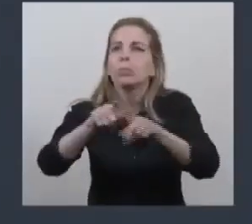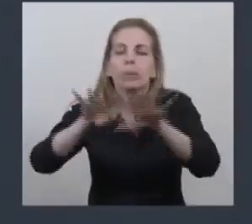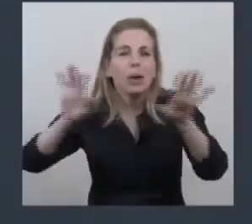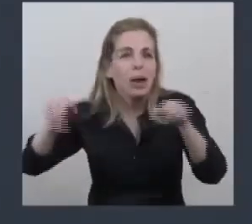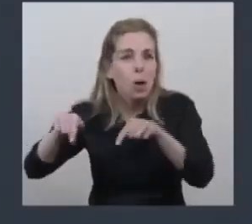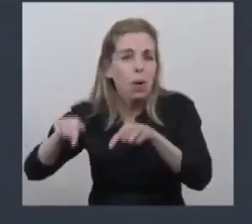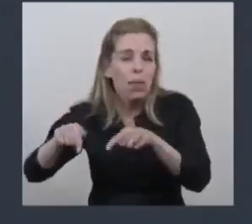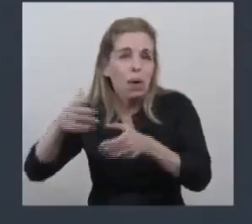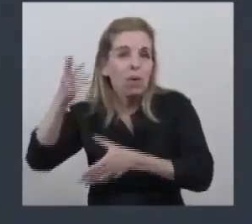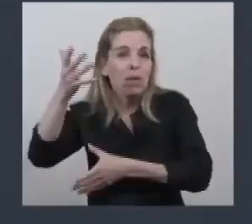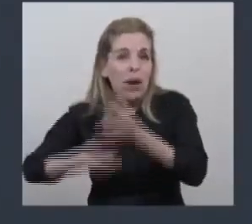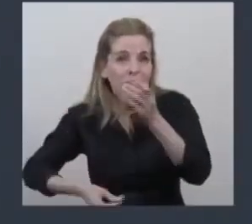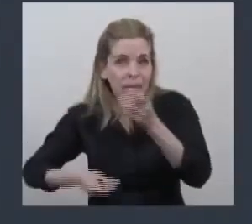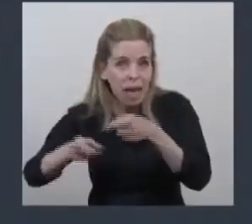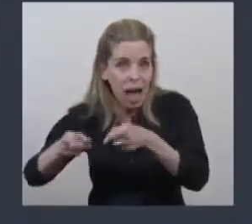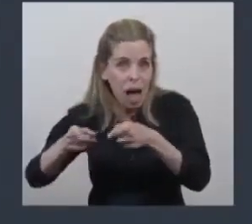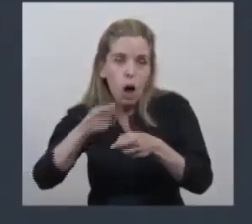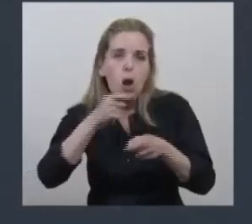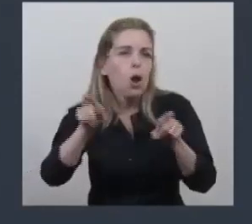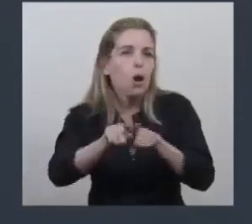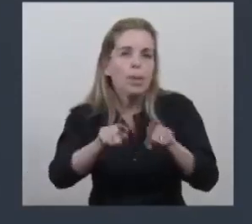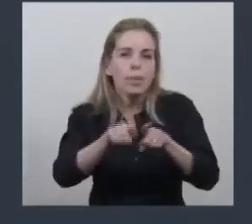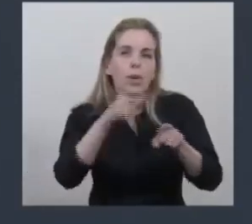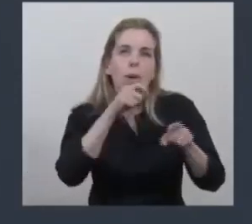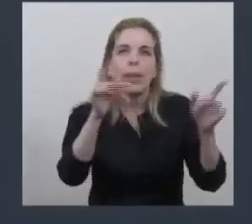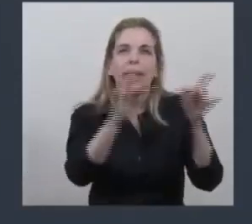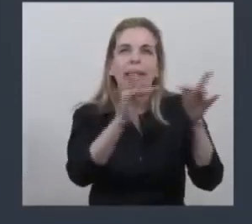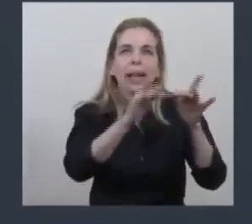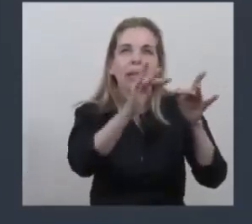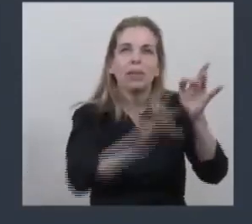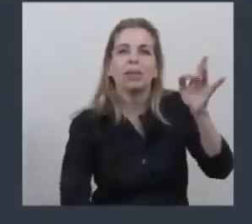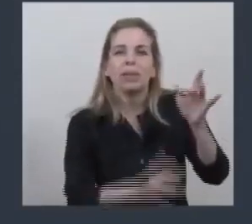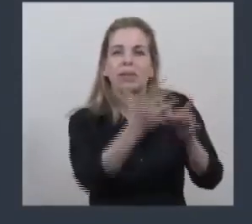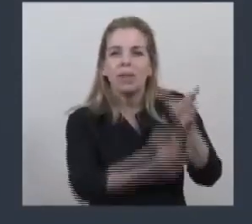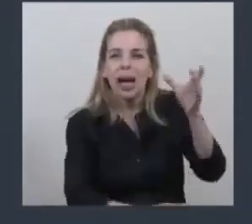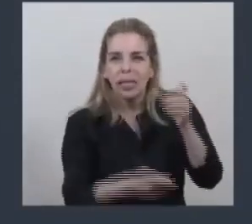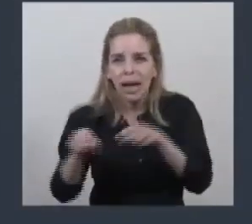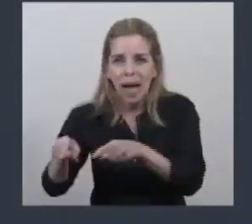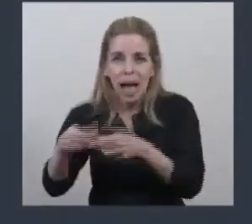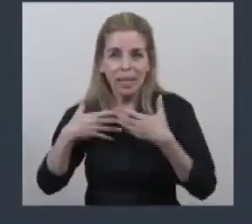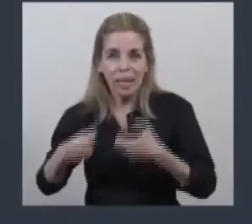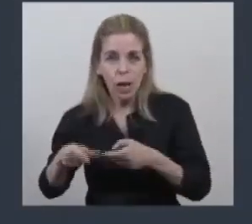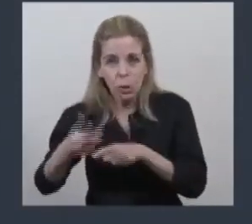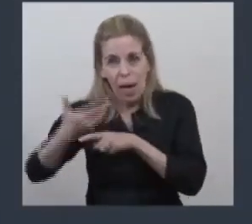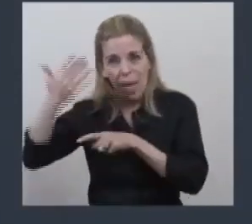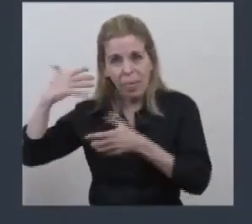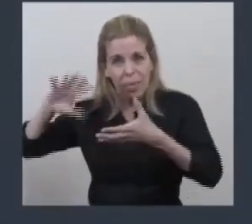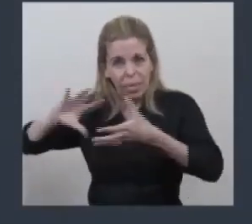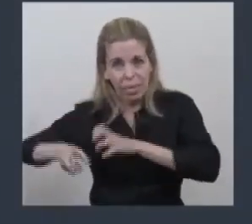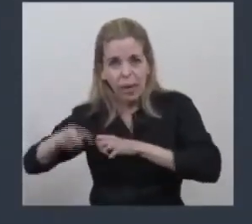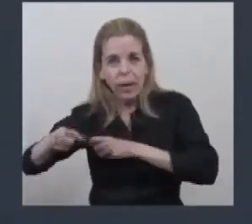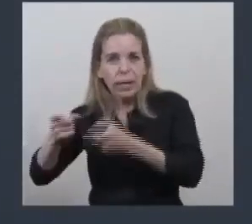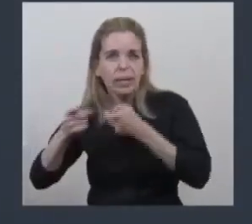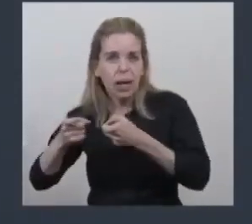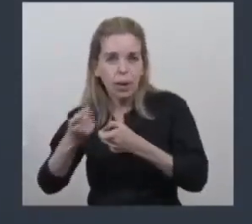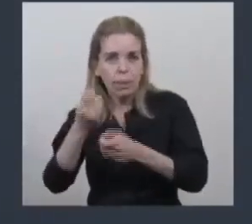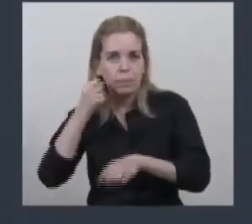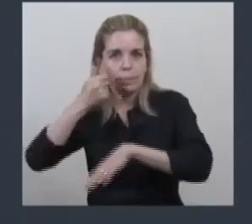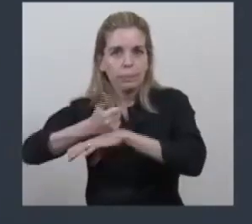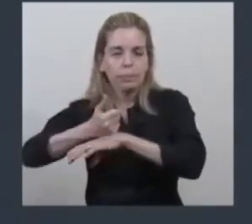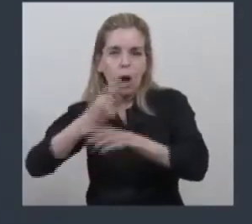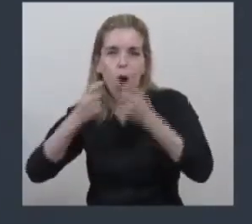presta mal, como es Internet, pero lo presta mal, ahí lo que falta es regulación y presencia del Estado. Porque si no,